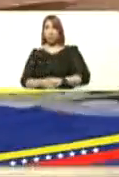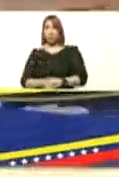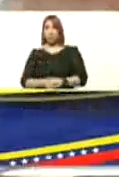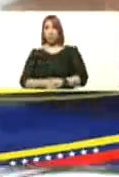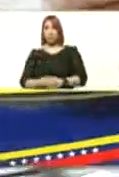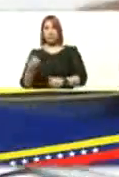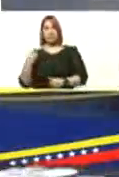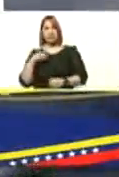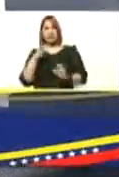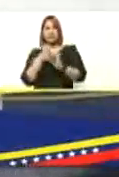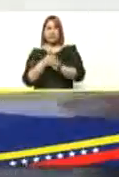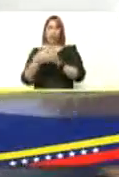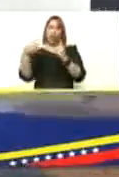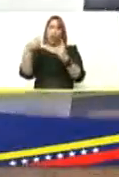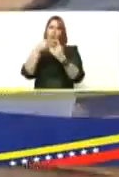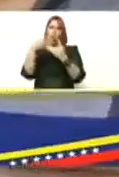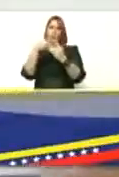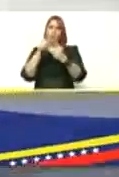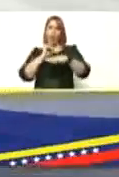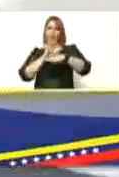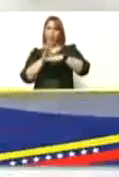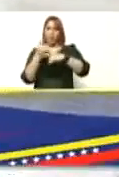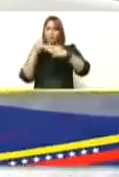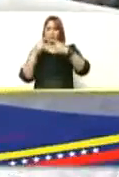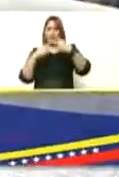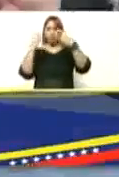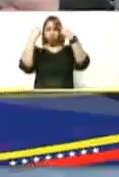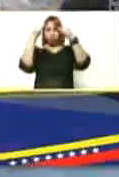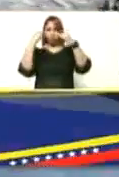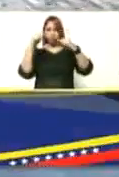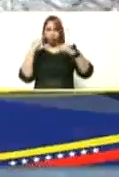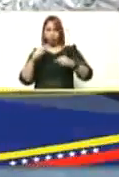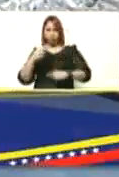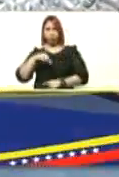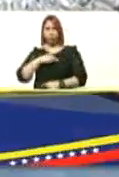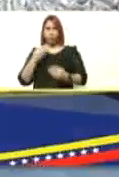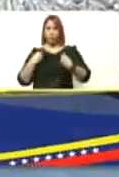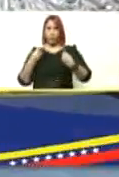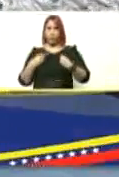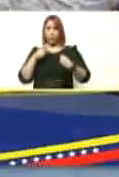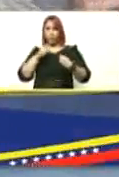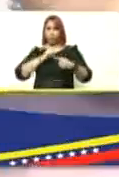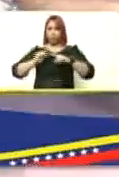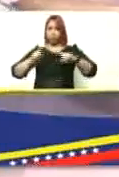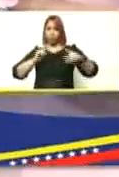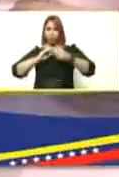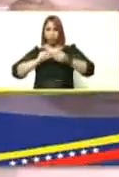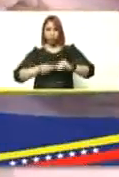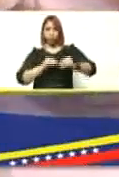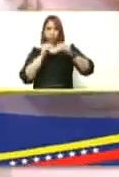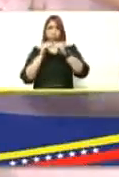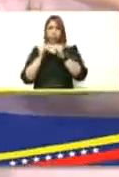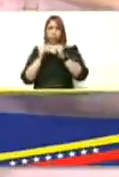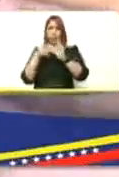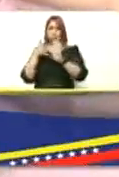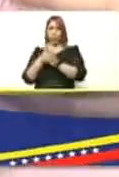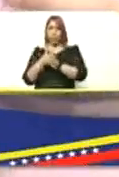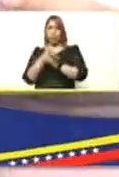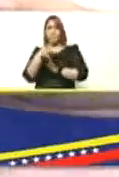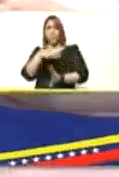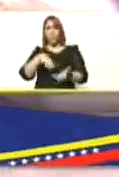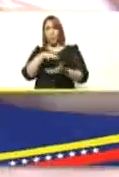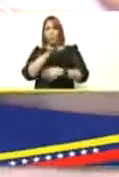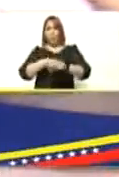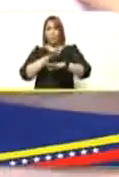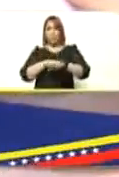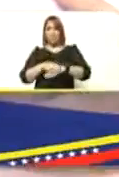tiene que ver este hotel con varias fases que hemos vivido y usted ordenó que lo adecuáramos para estas circunstancias que se presentaron